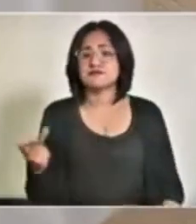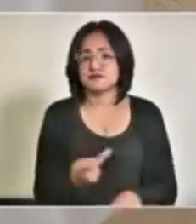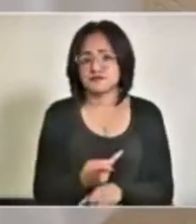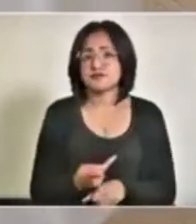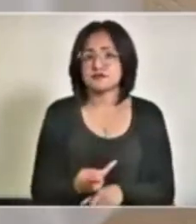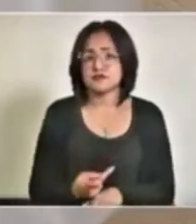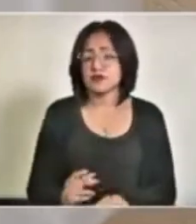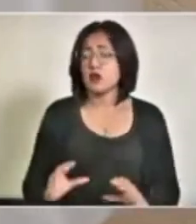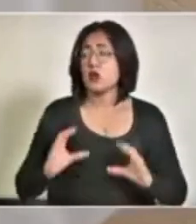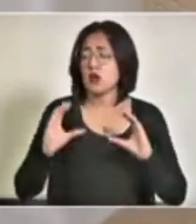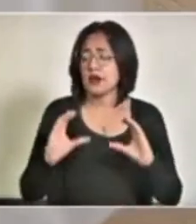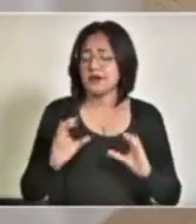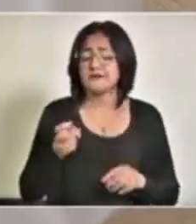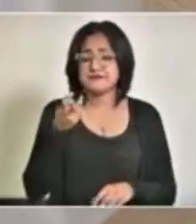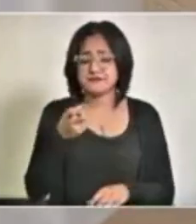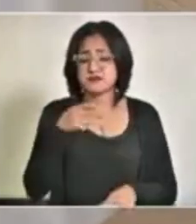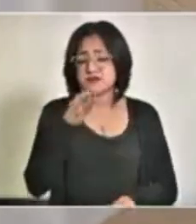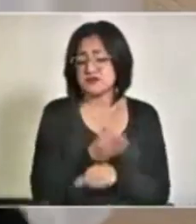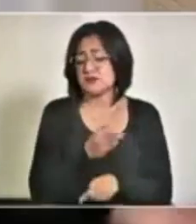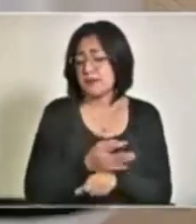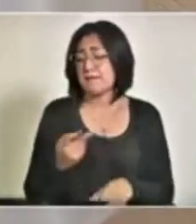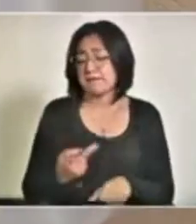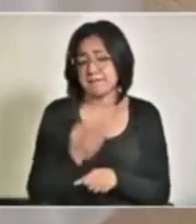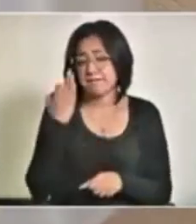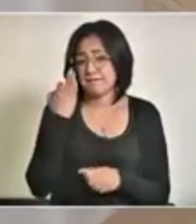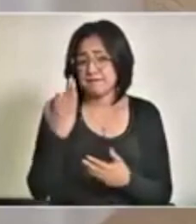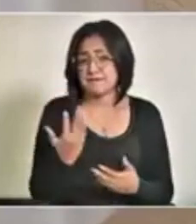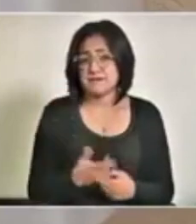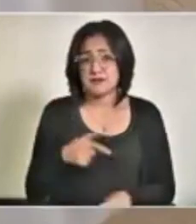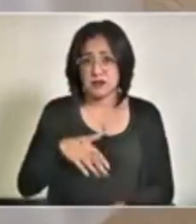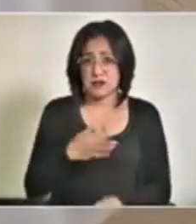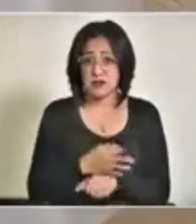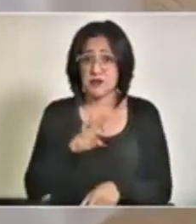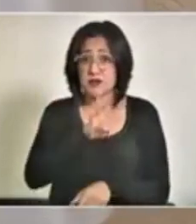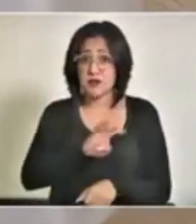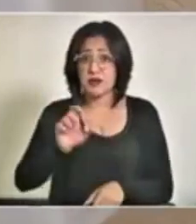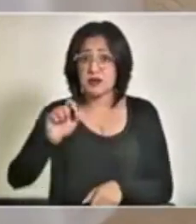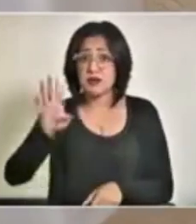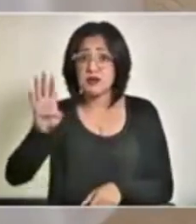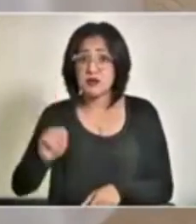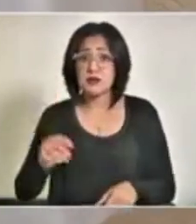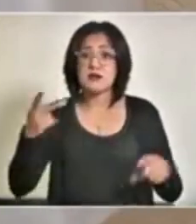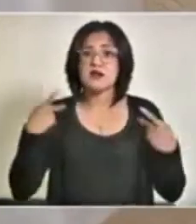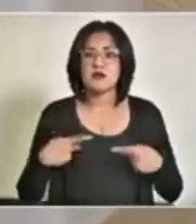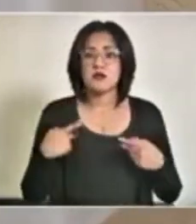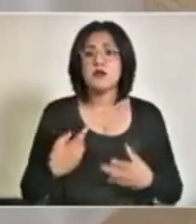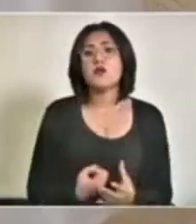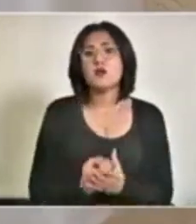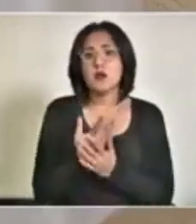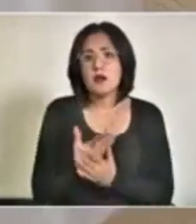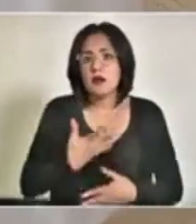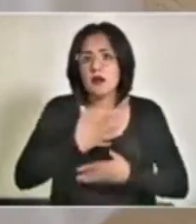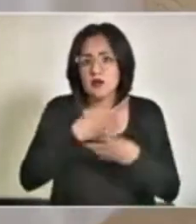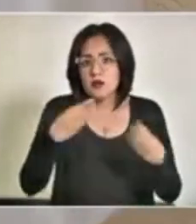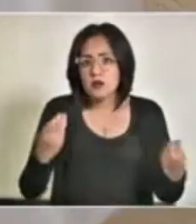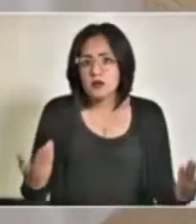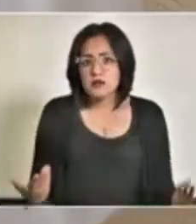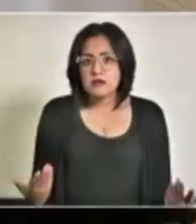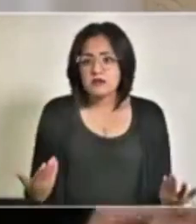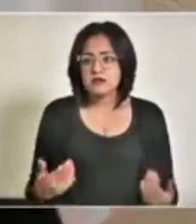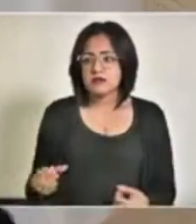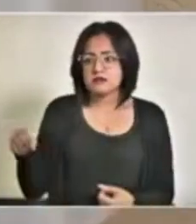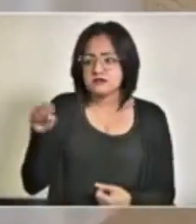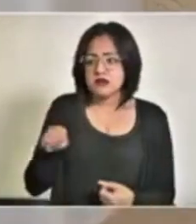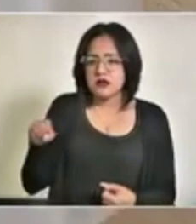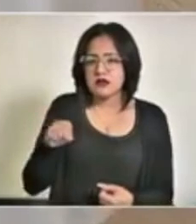Cuidemos esta posición. Vean ustedes, 429 nuevos contagiados el